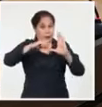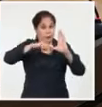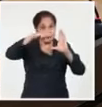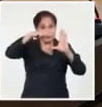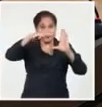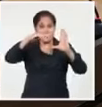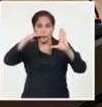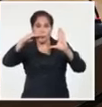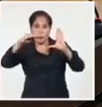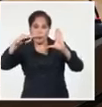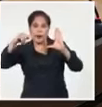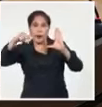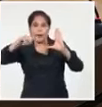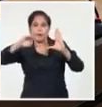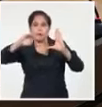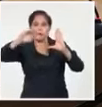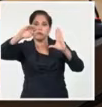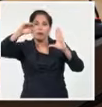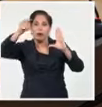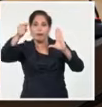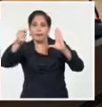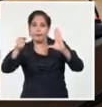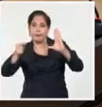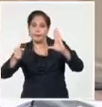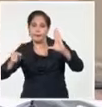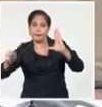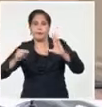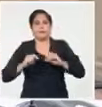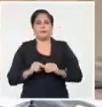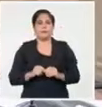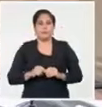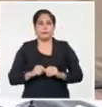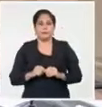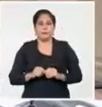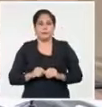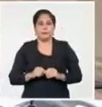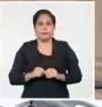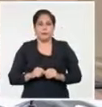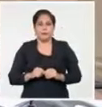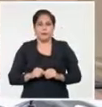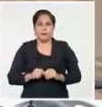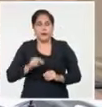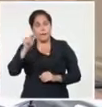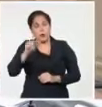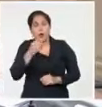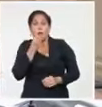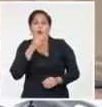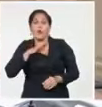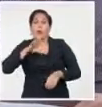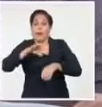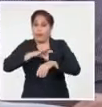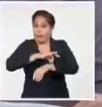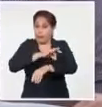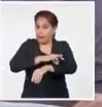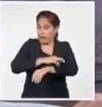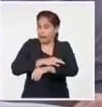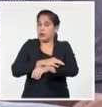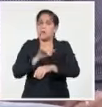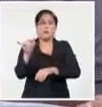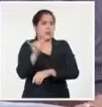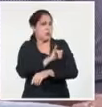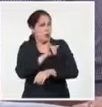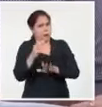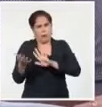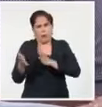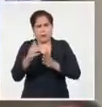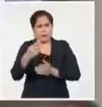últimas tres semanas ha habido un comportamiento a la disminución. En la tasa de casos sospechosos, la última semana tuvo un comportamiento